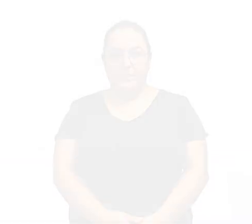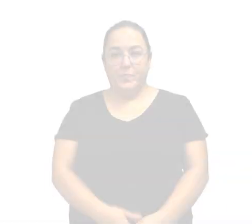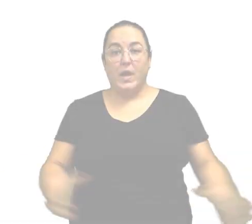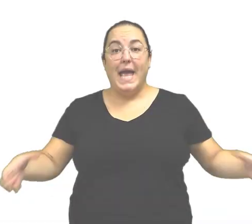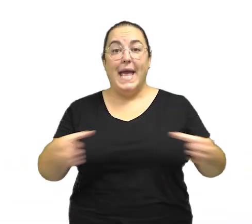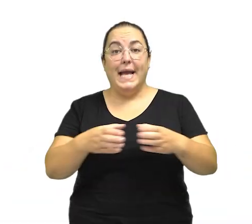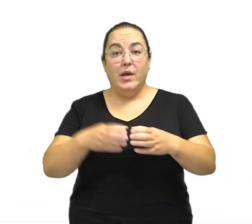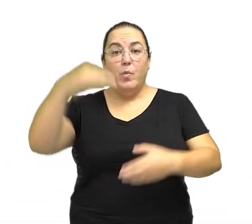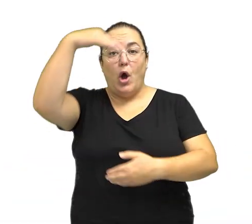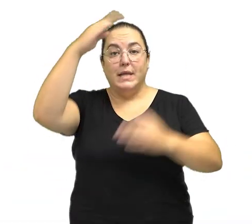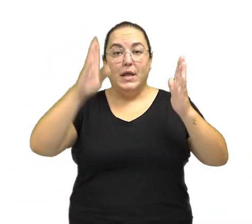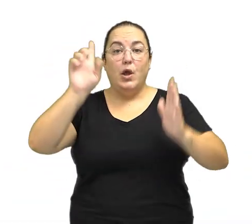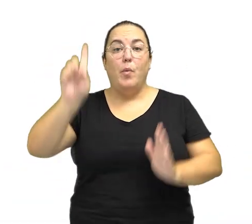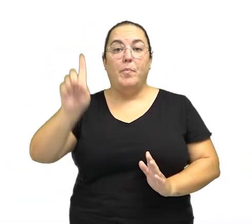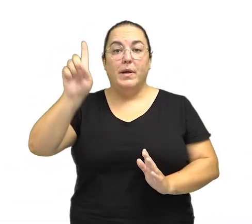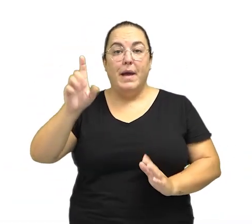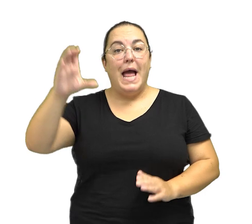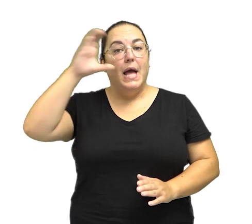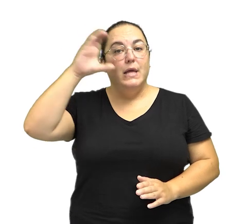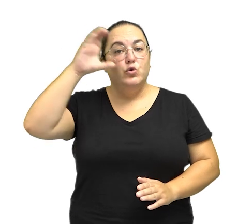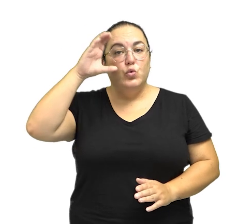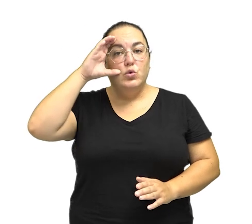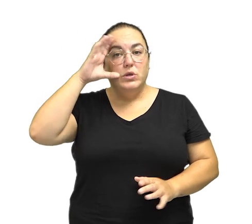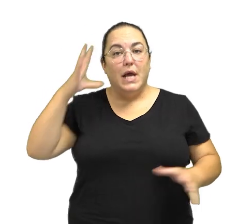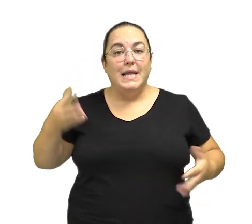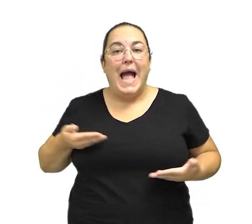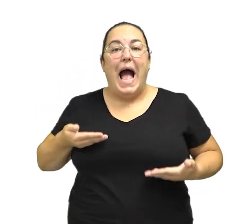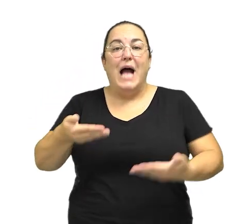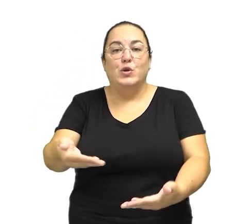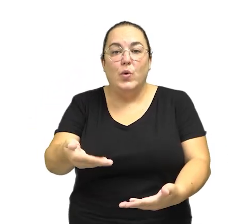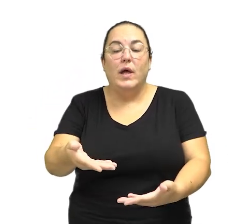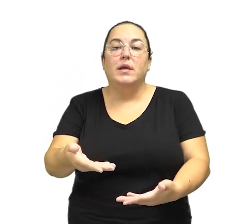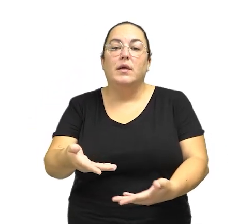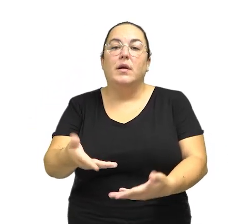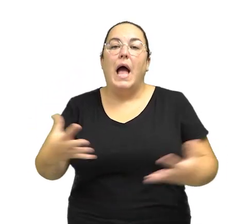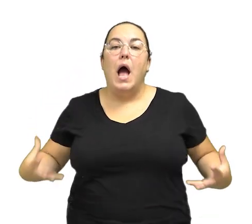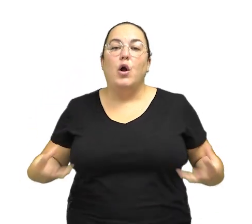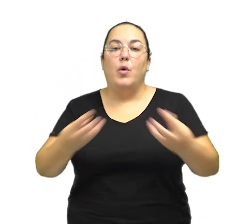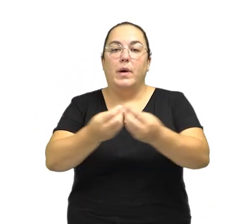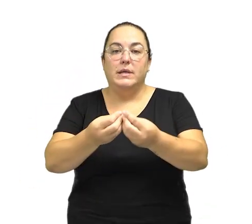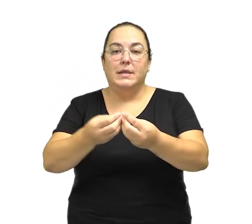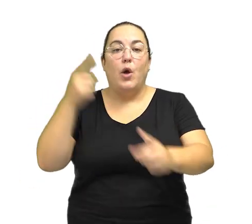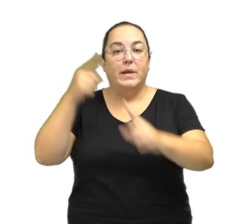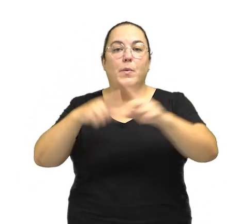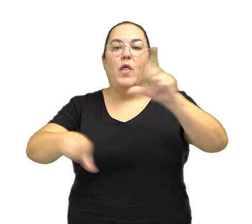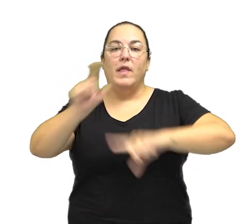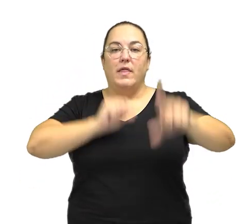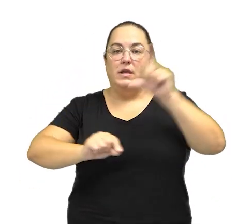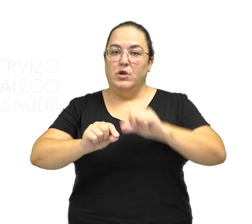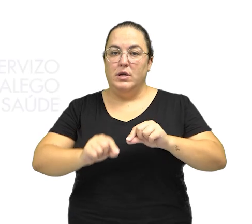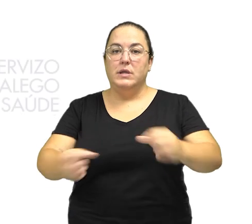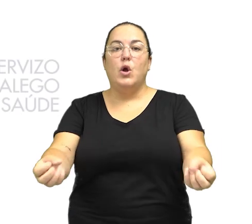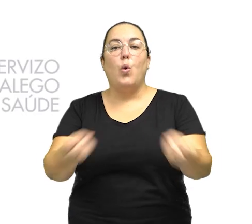O equipo de atención primaria escoítate, axúdate e acompáñate nas decisións que tomes.